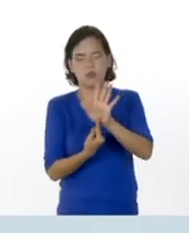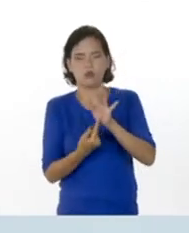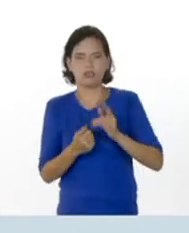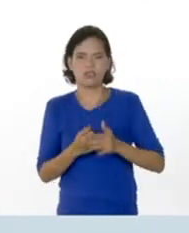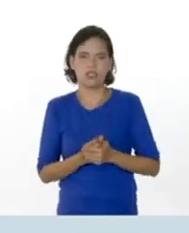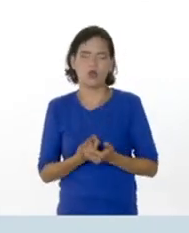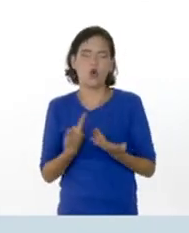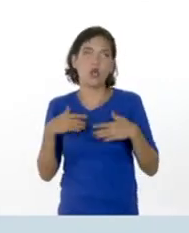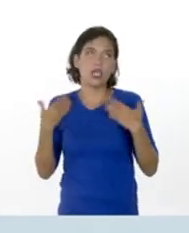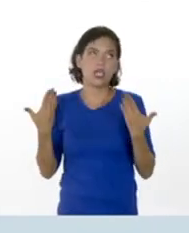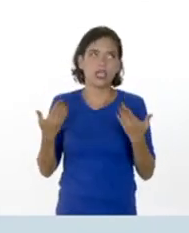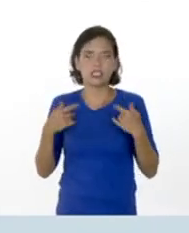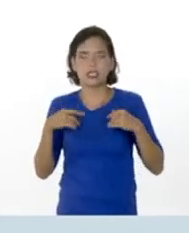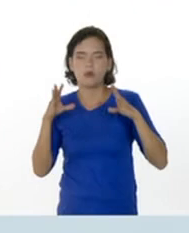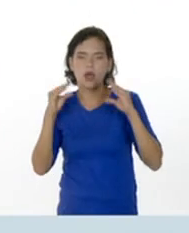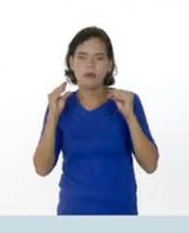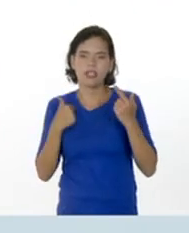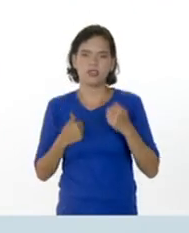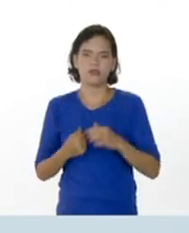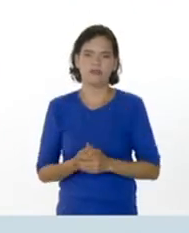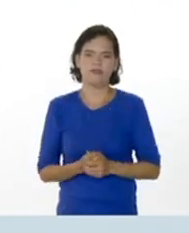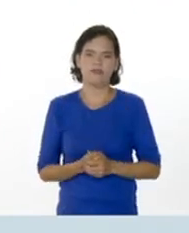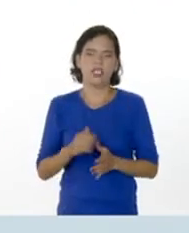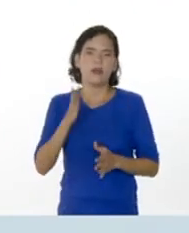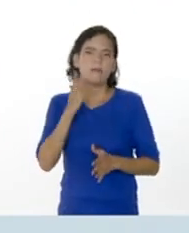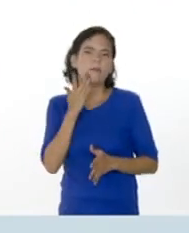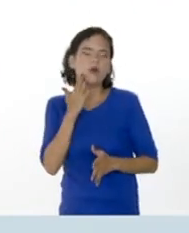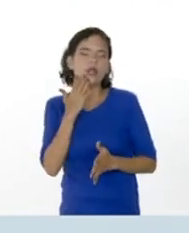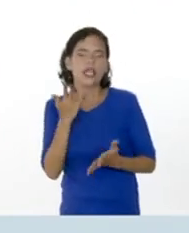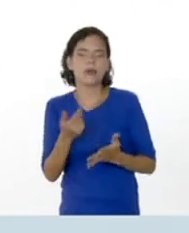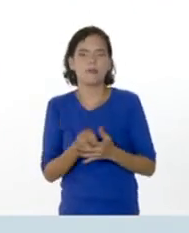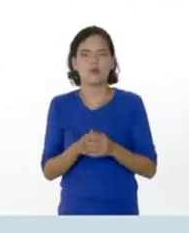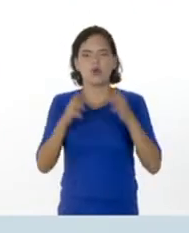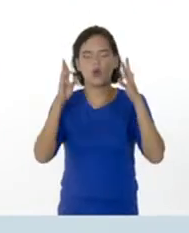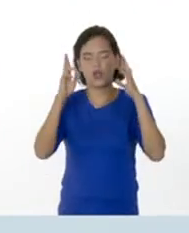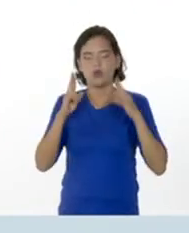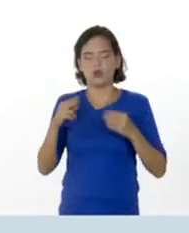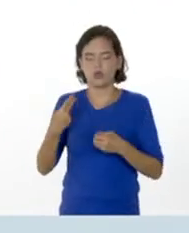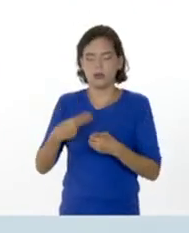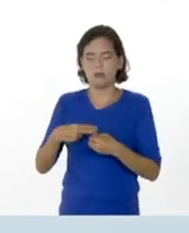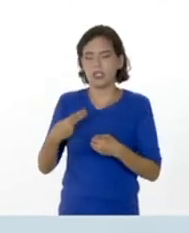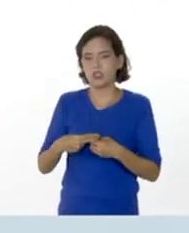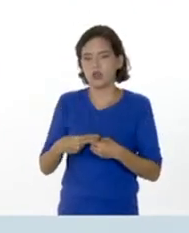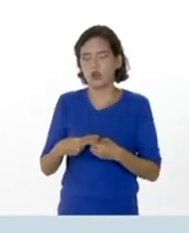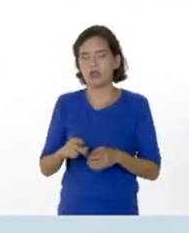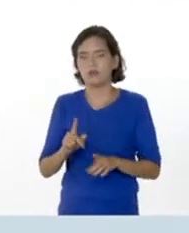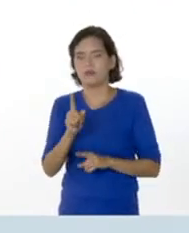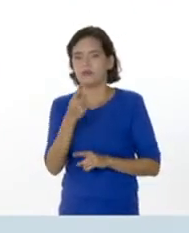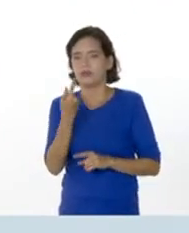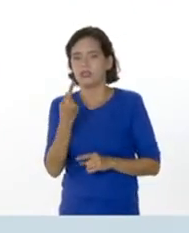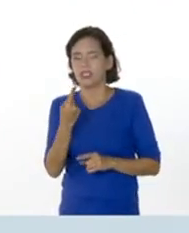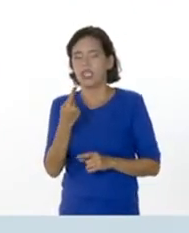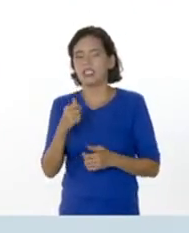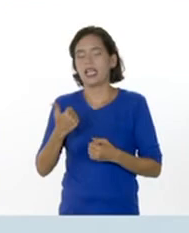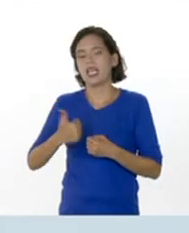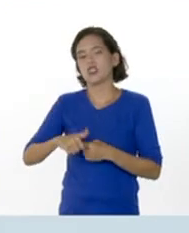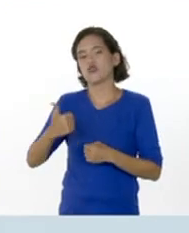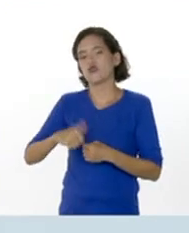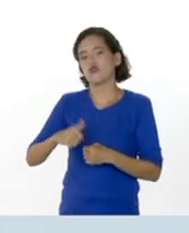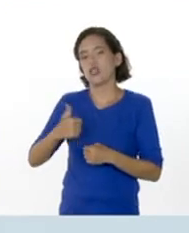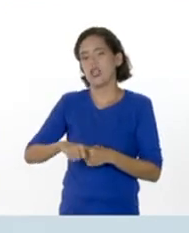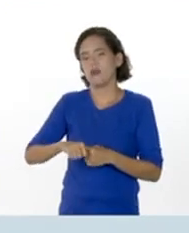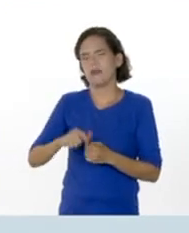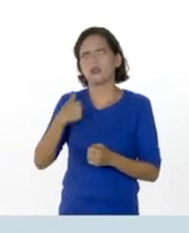que les estamos hablando. Por ejemplo, las riquezas relacionadas con el petróleo están principalmente en el estado Zulia. Para ellos eso de